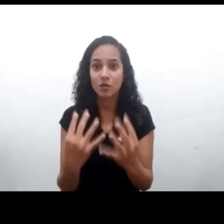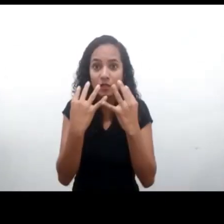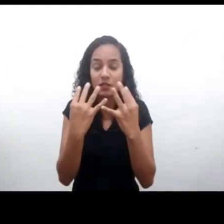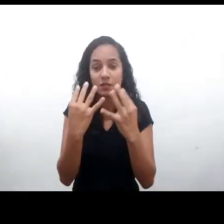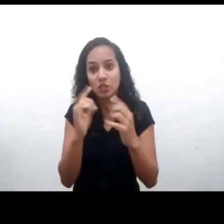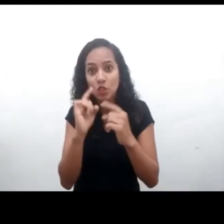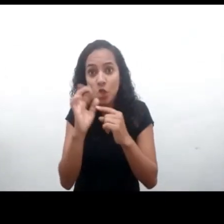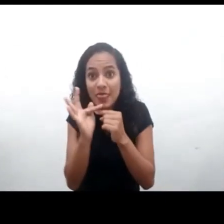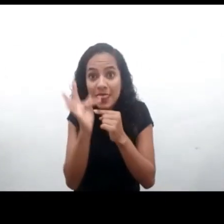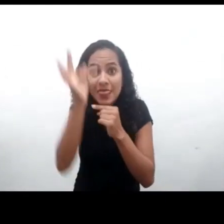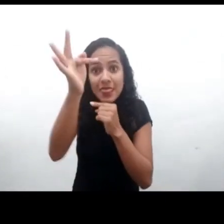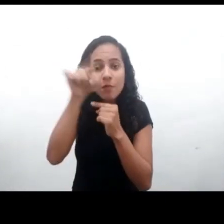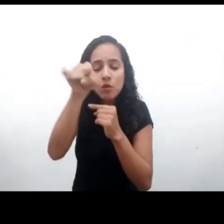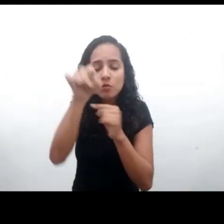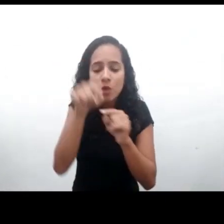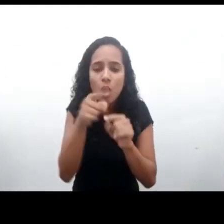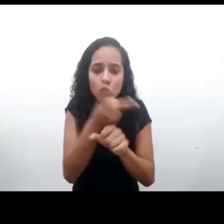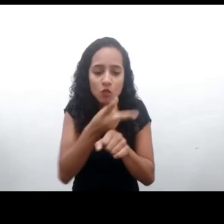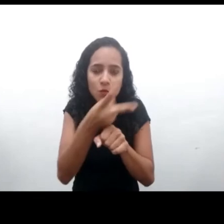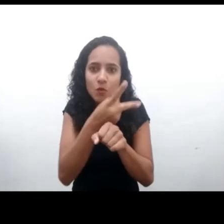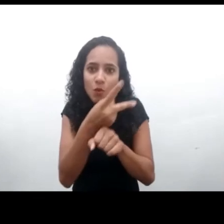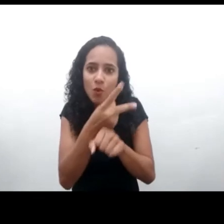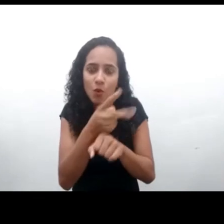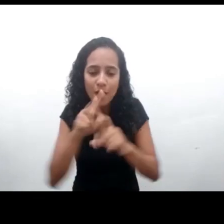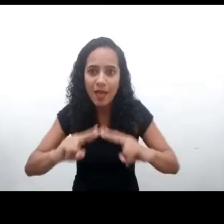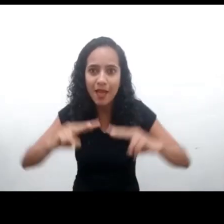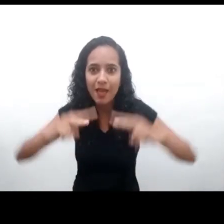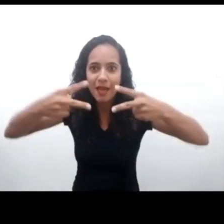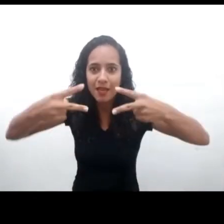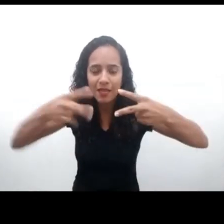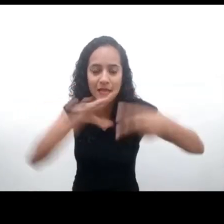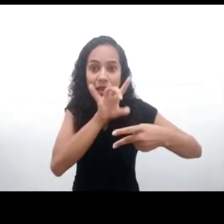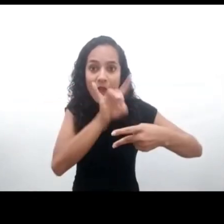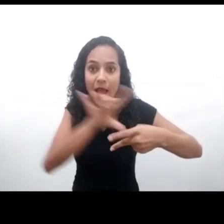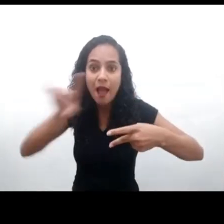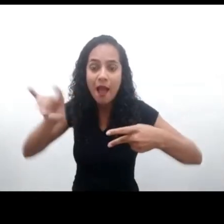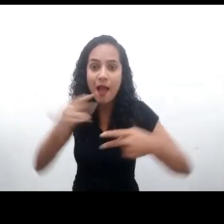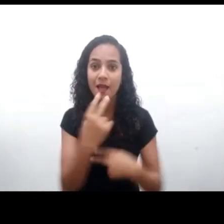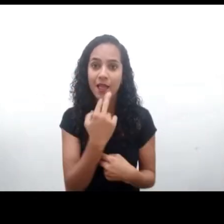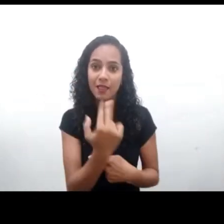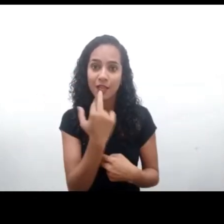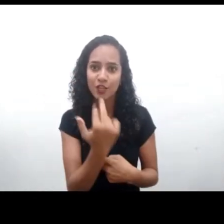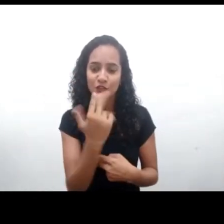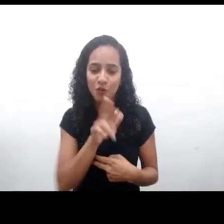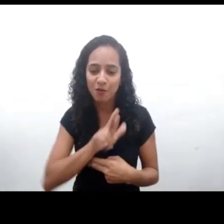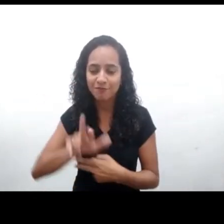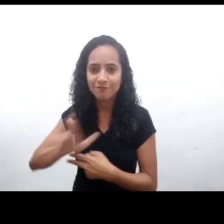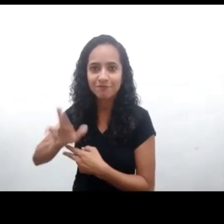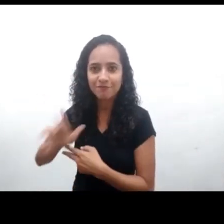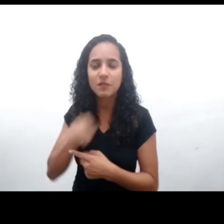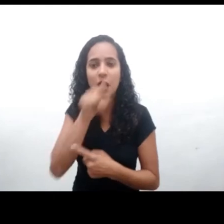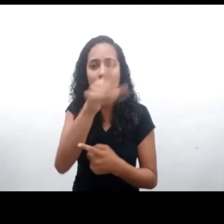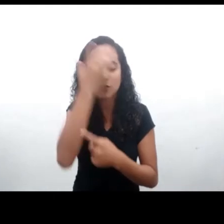quienes estén viendo esta grabación después pueden buscar en la descripción del vídeo un enlace para cada